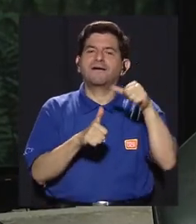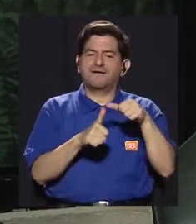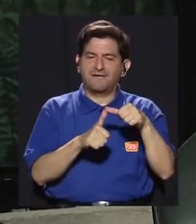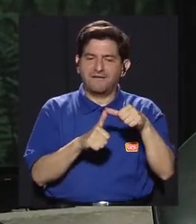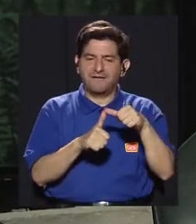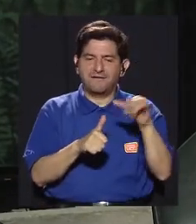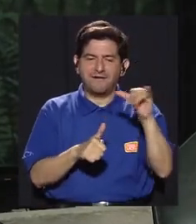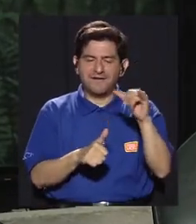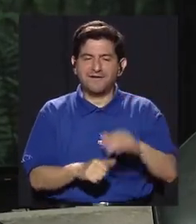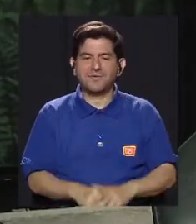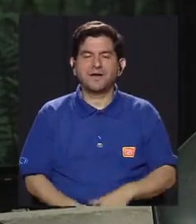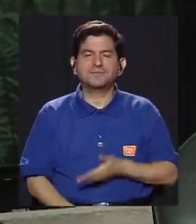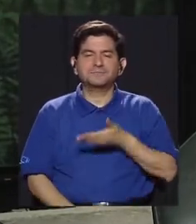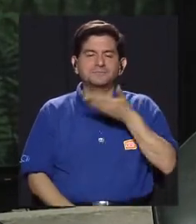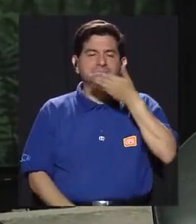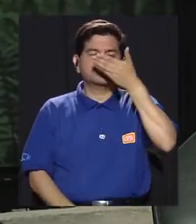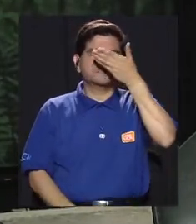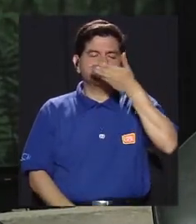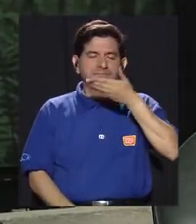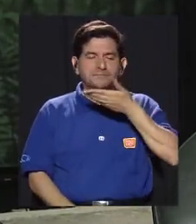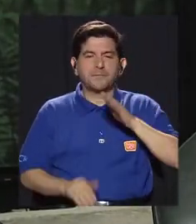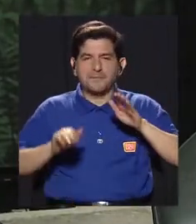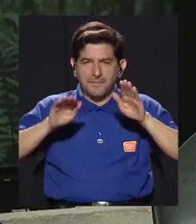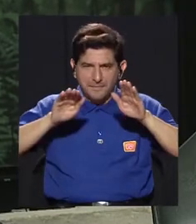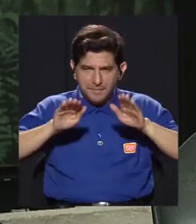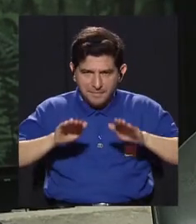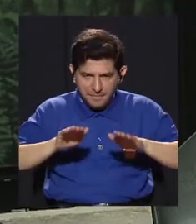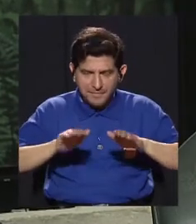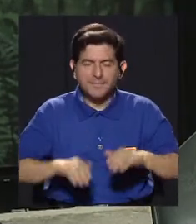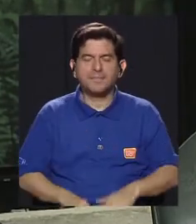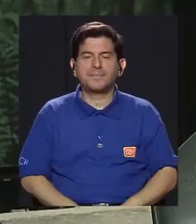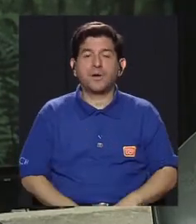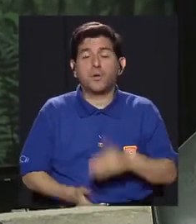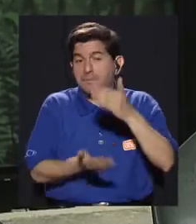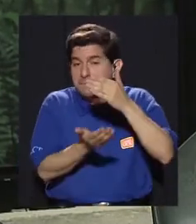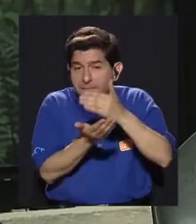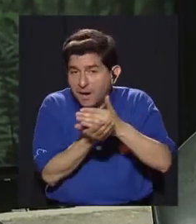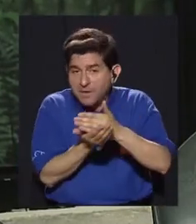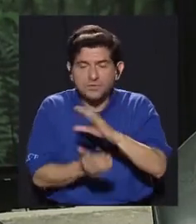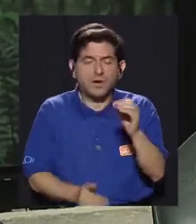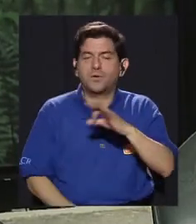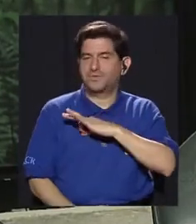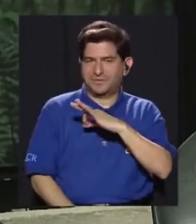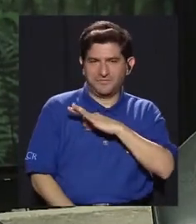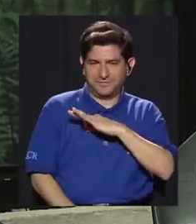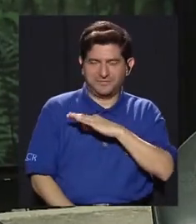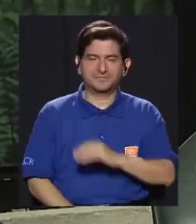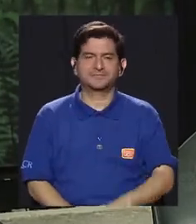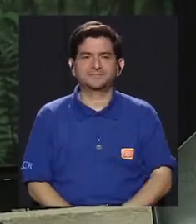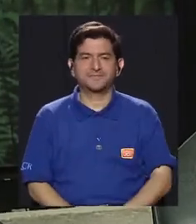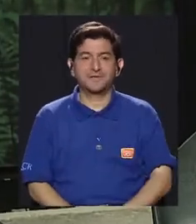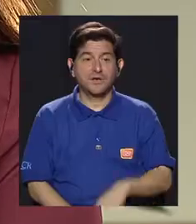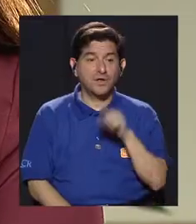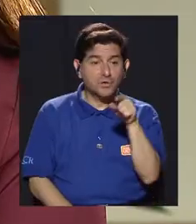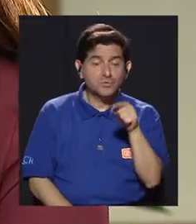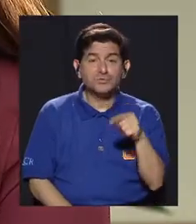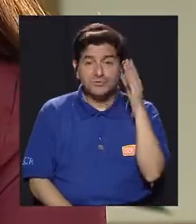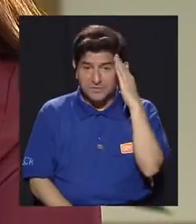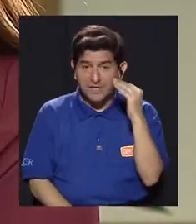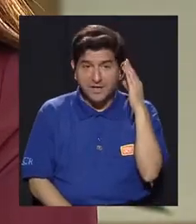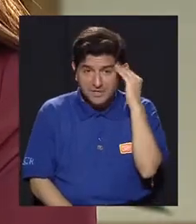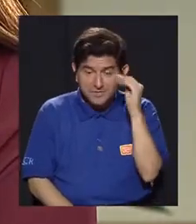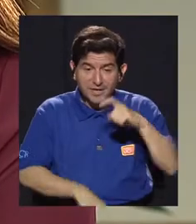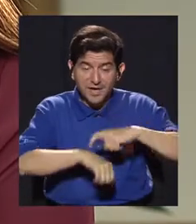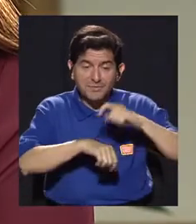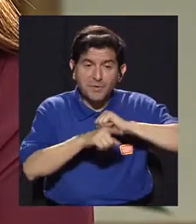se acuerda, está como esa memoria de que la respiración puede ser o más pausada o más tranquila, mucho más beneficiosa. Y doña Mariela,